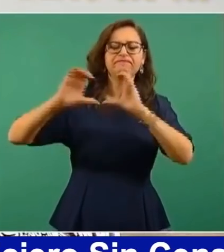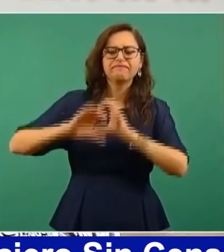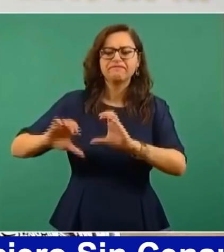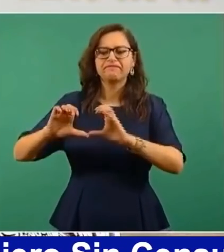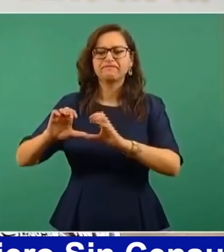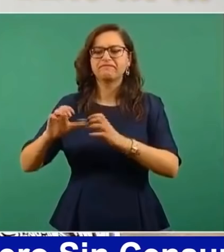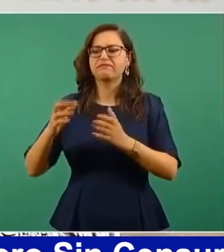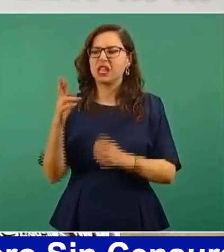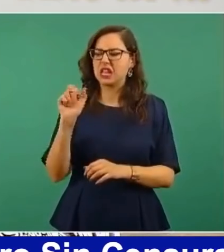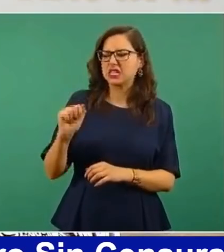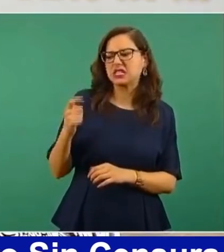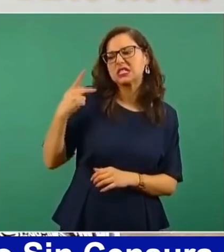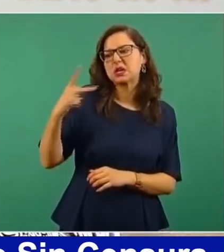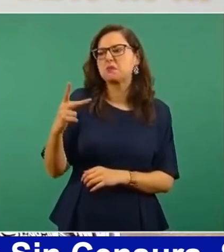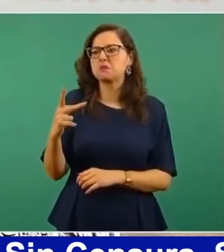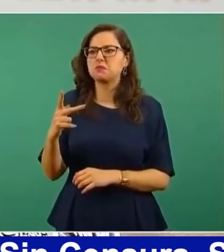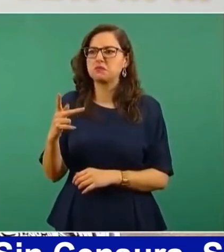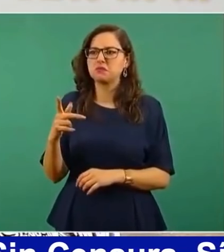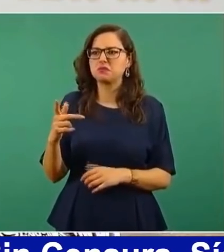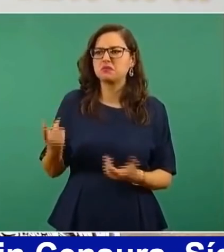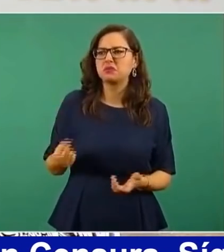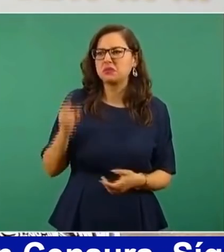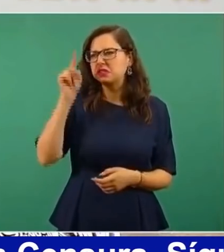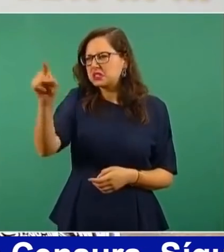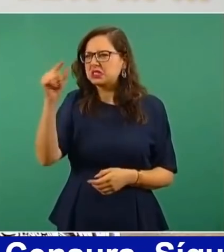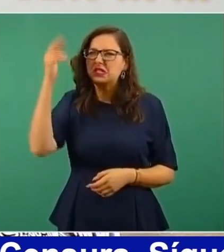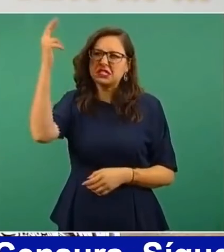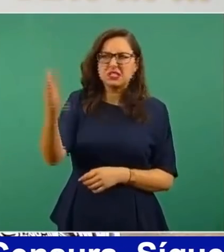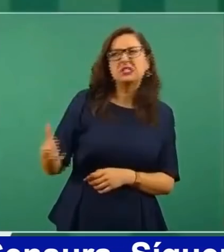cuestiona al rey